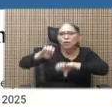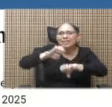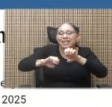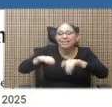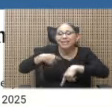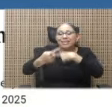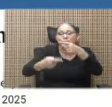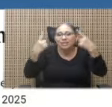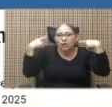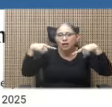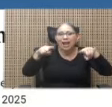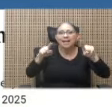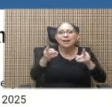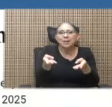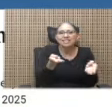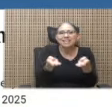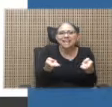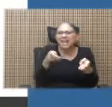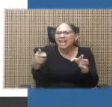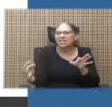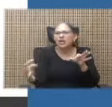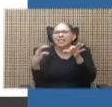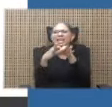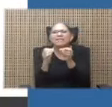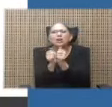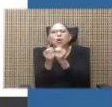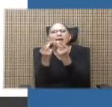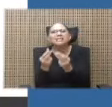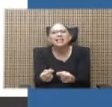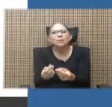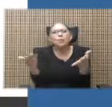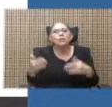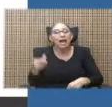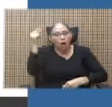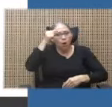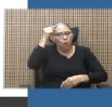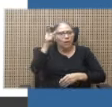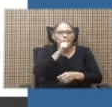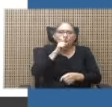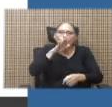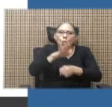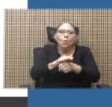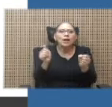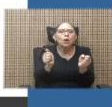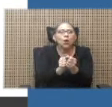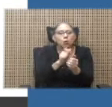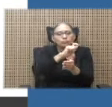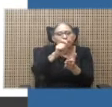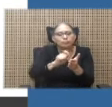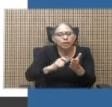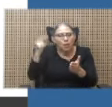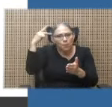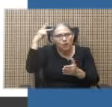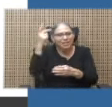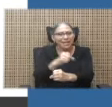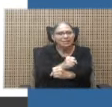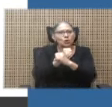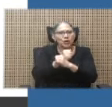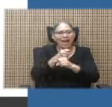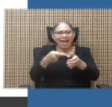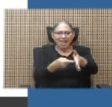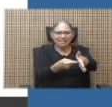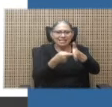tiene que ver eso con la hacienda pública? Gobierno incumple la oración de política de seguridad exigida por la